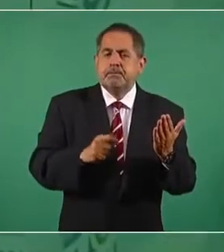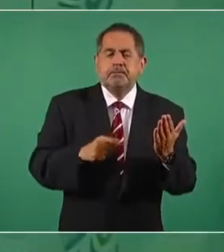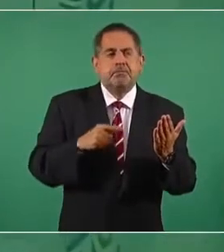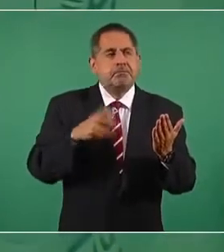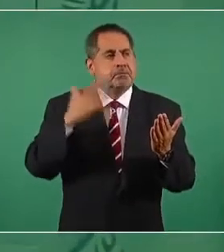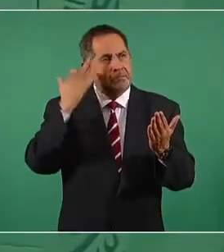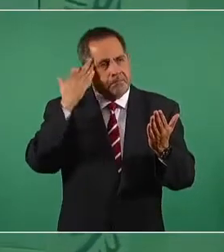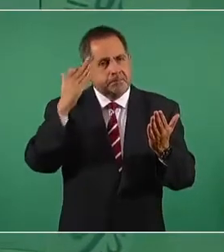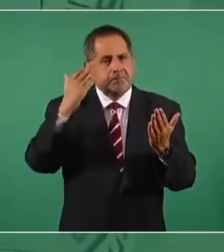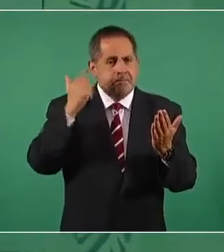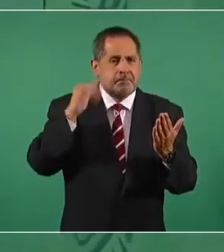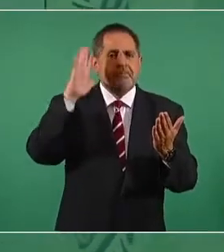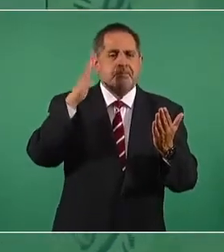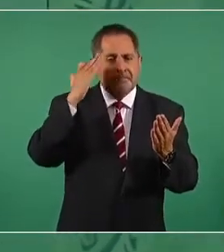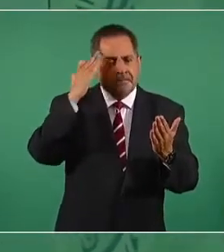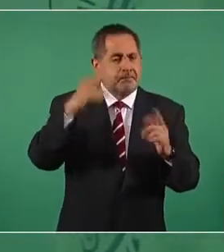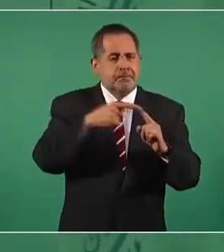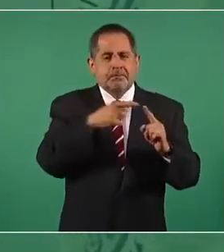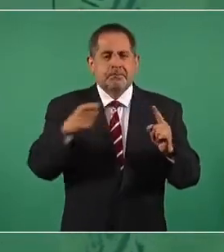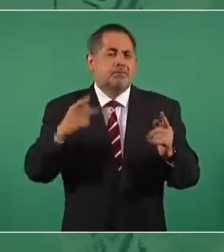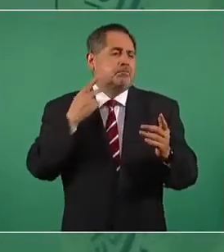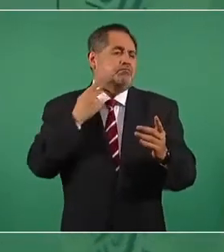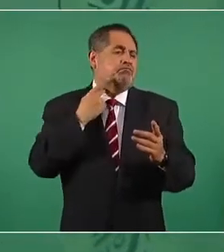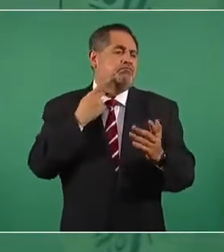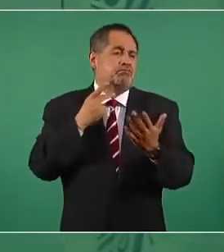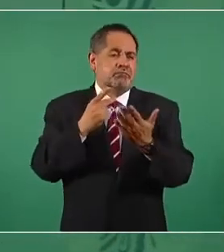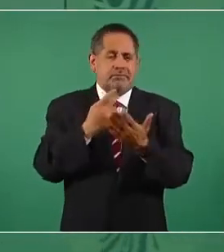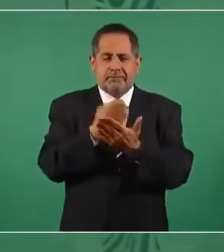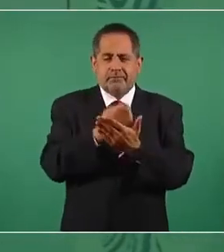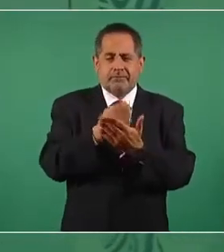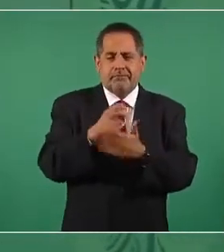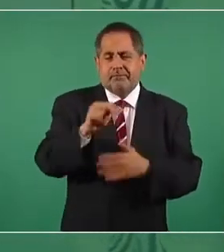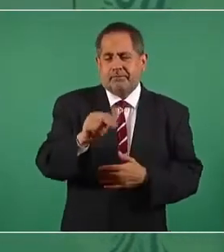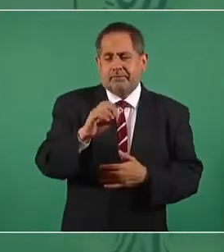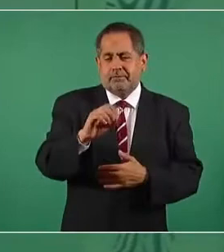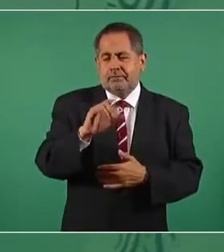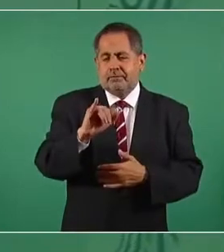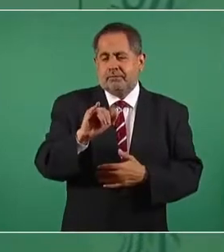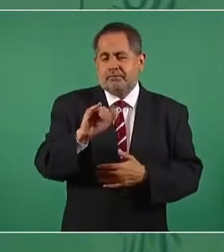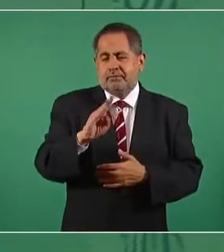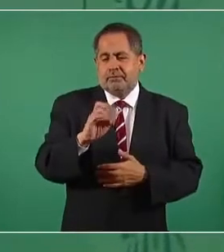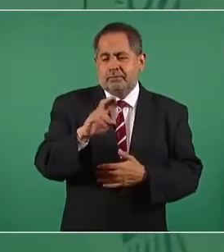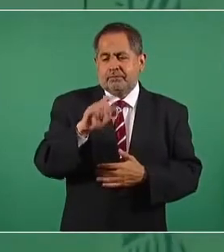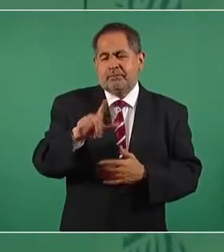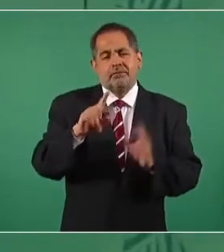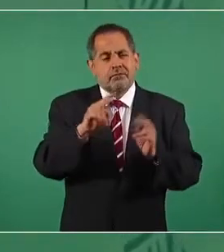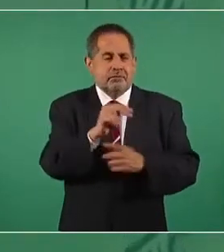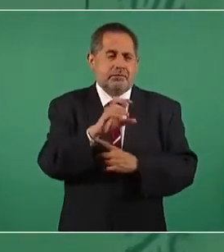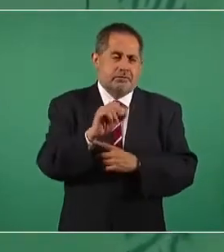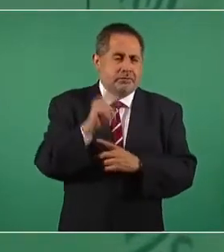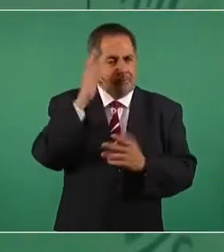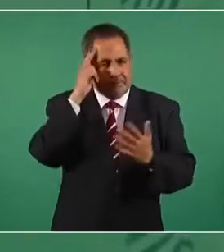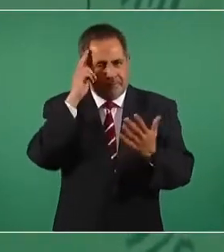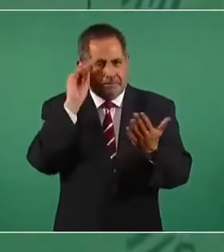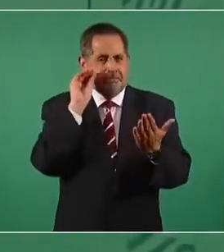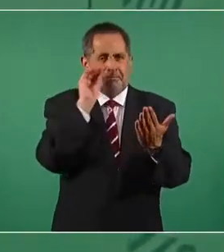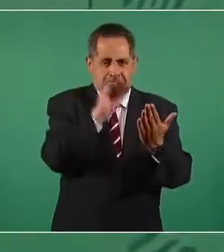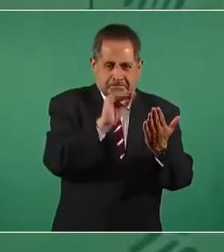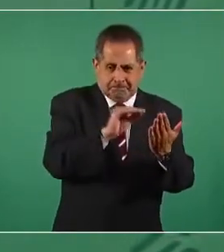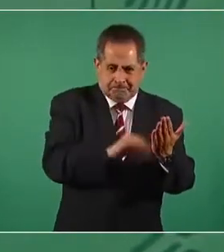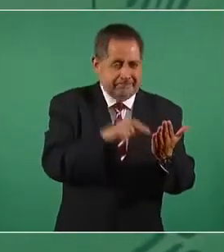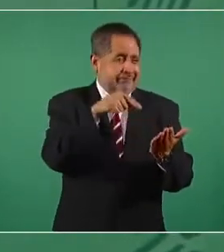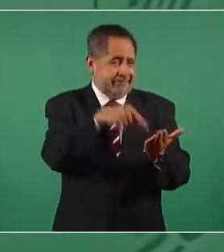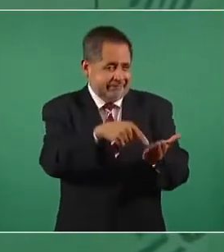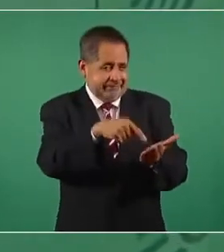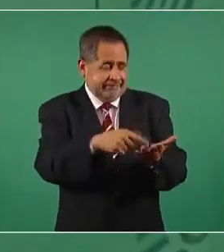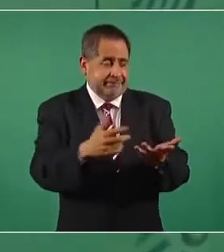la llamada política económica neoliberal o neoperfirista y esa política